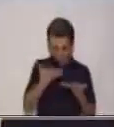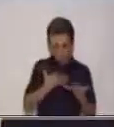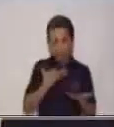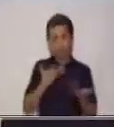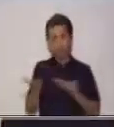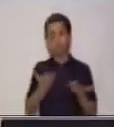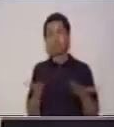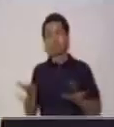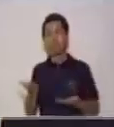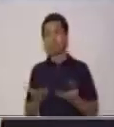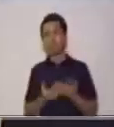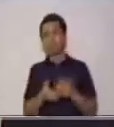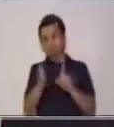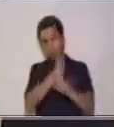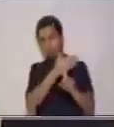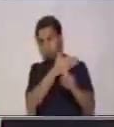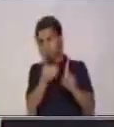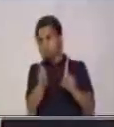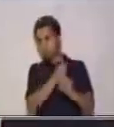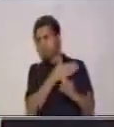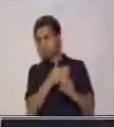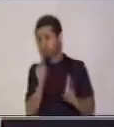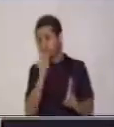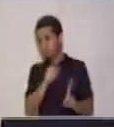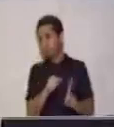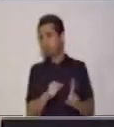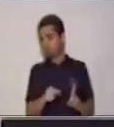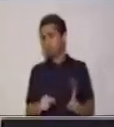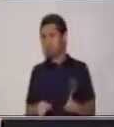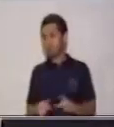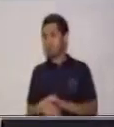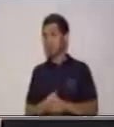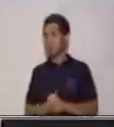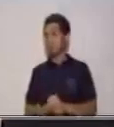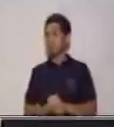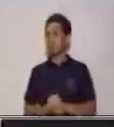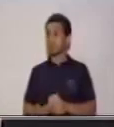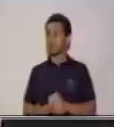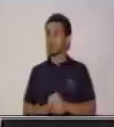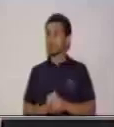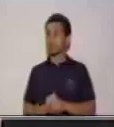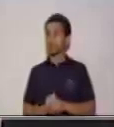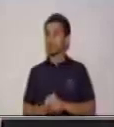¿Sí? Convencer. La forma en la que van a utilizar es para convencer.